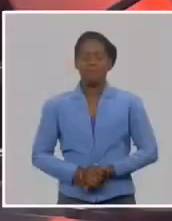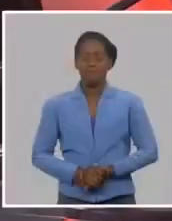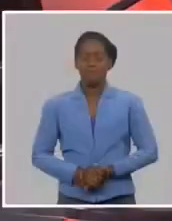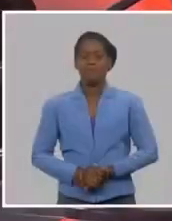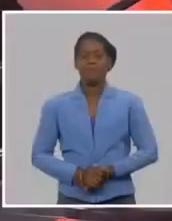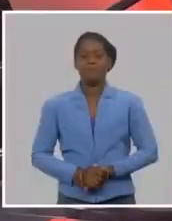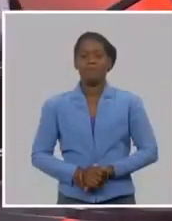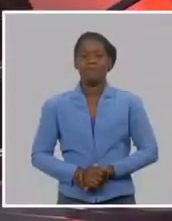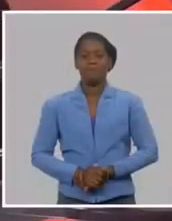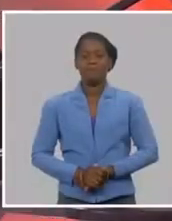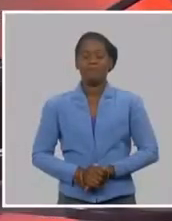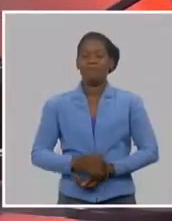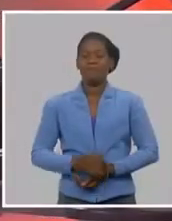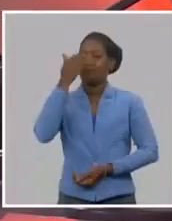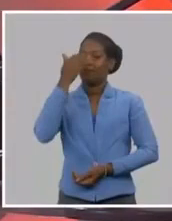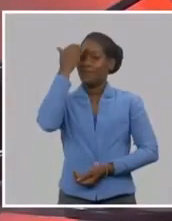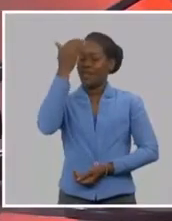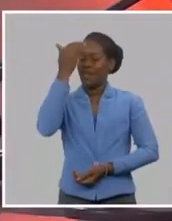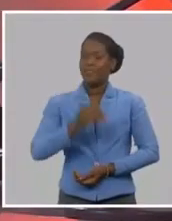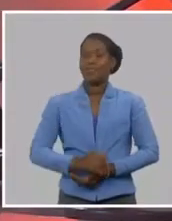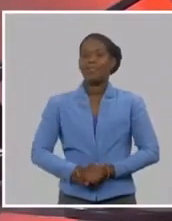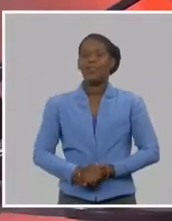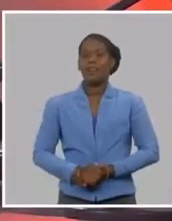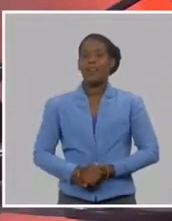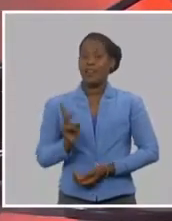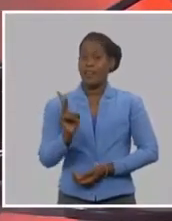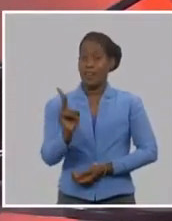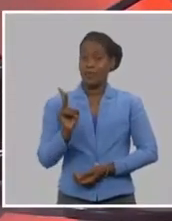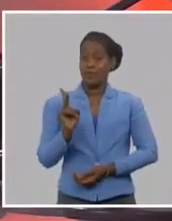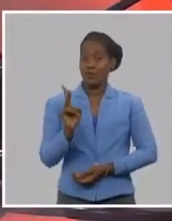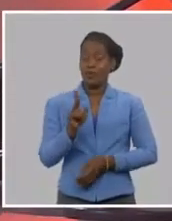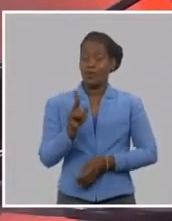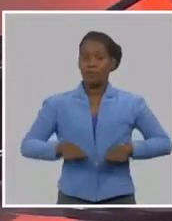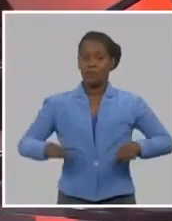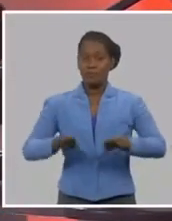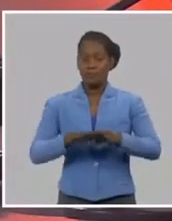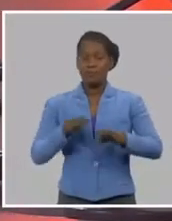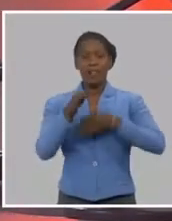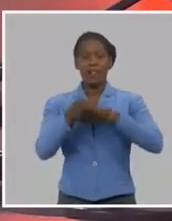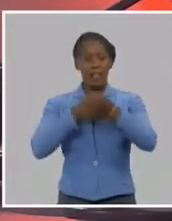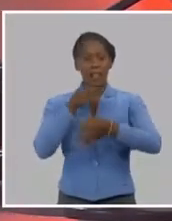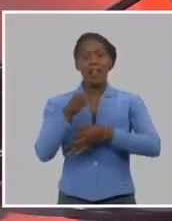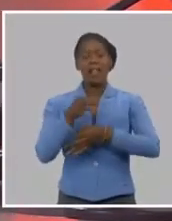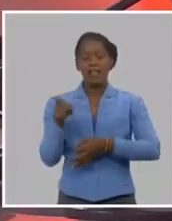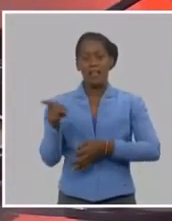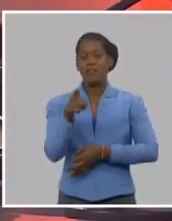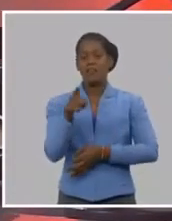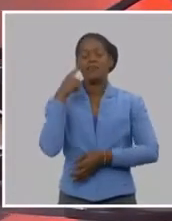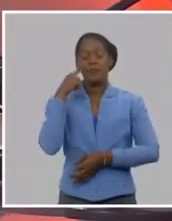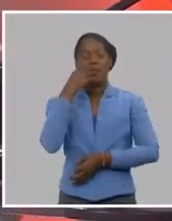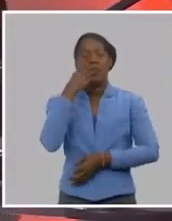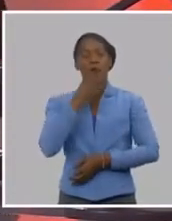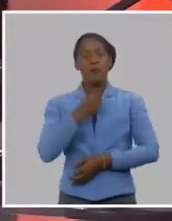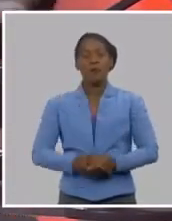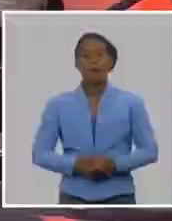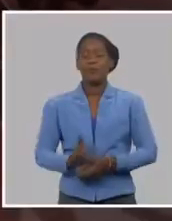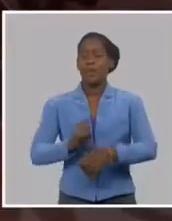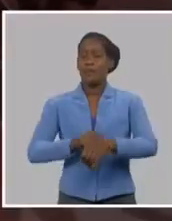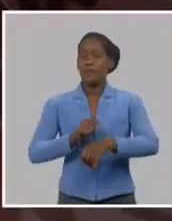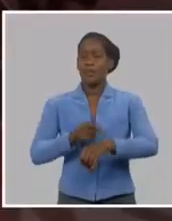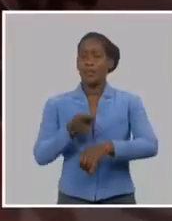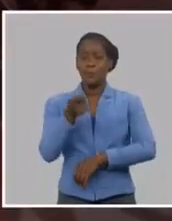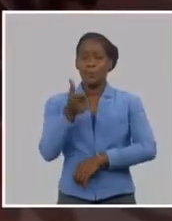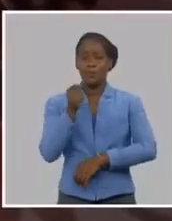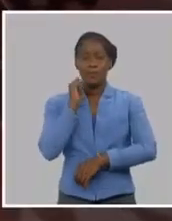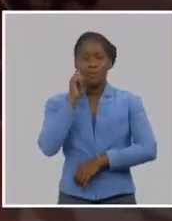Bueno, gracias, Oscarito y gracias, Lil, aunque dicen Luis y Pedro Pablo que ellos siguen siendo pinos nuevos. Me quedan apenas un minuto y